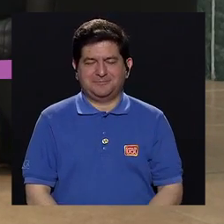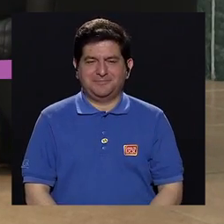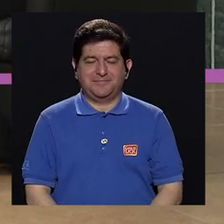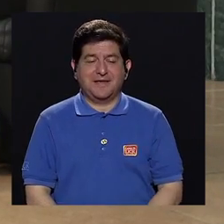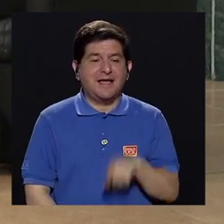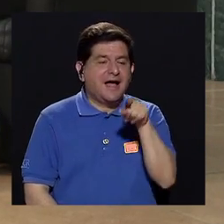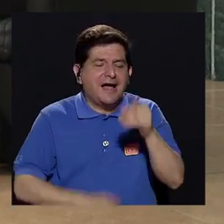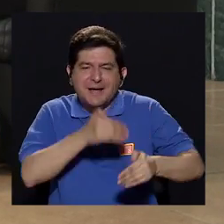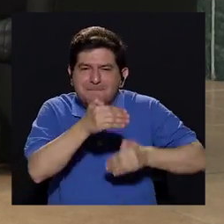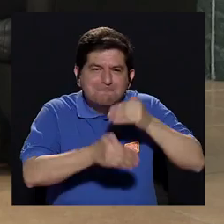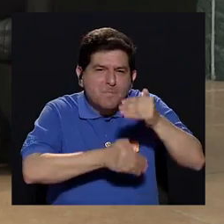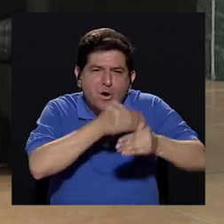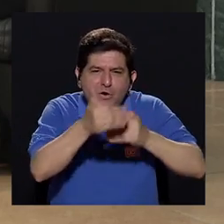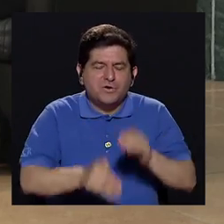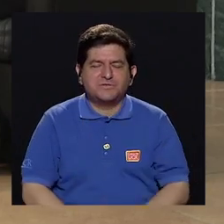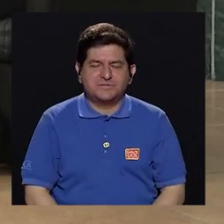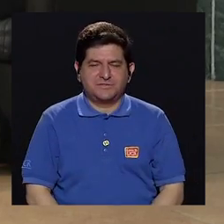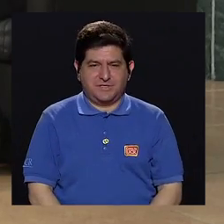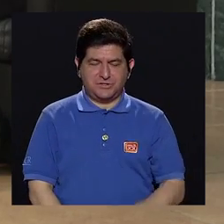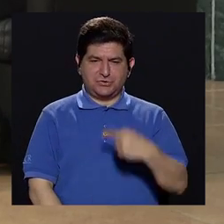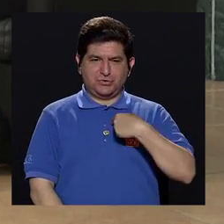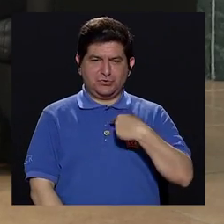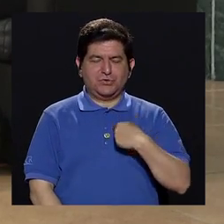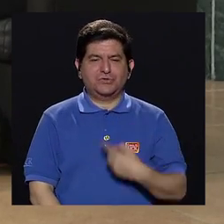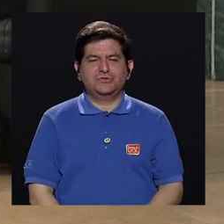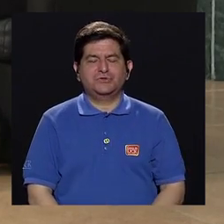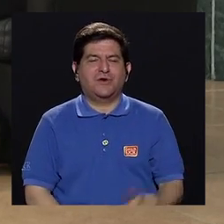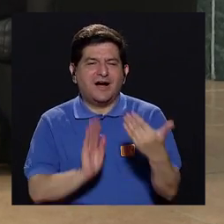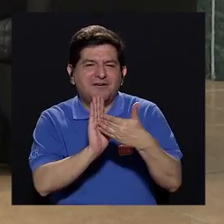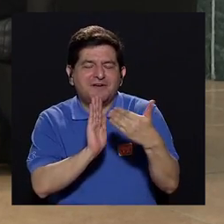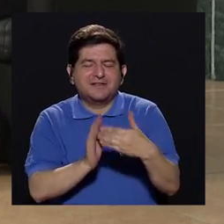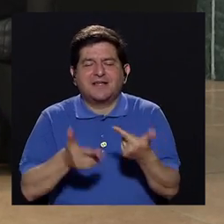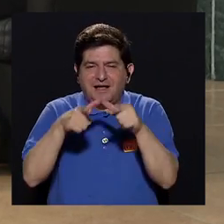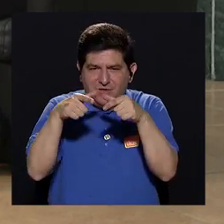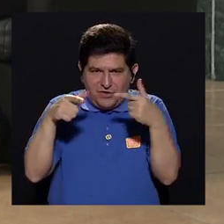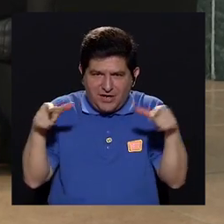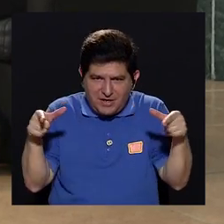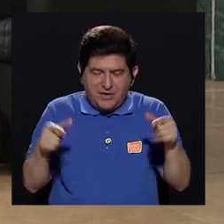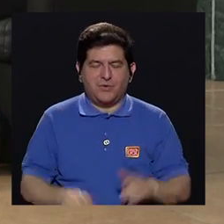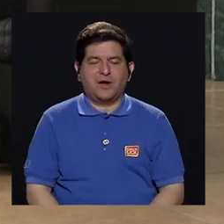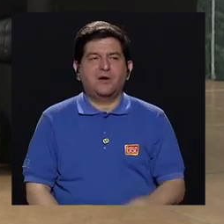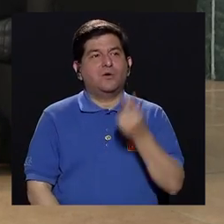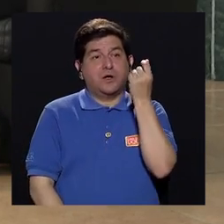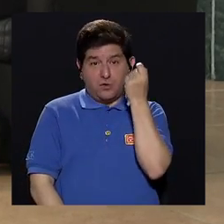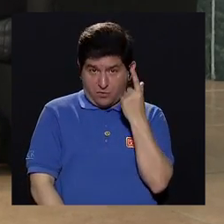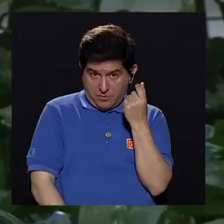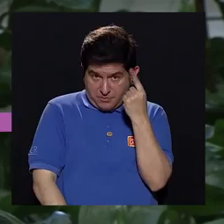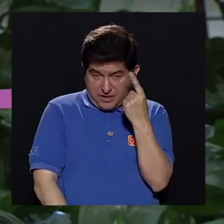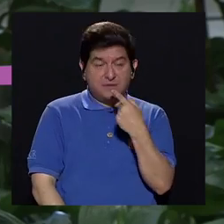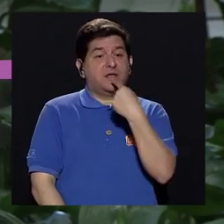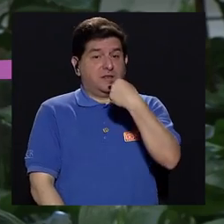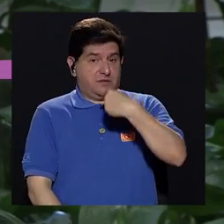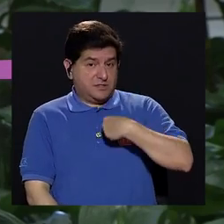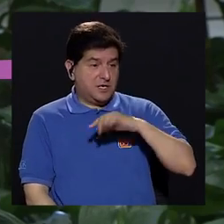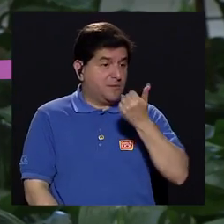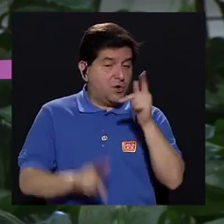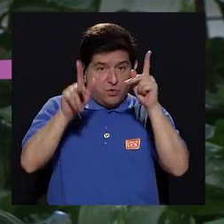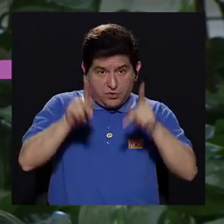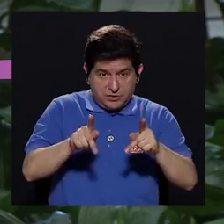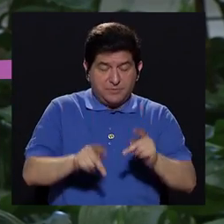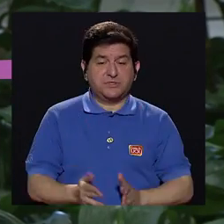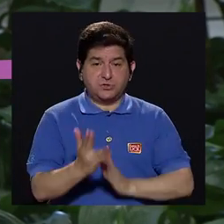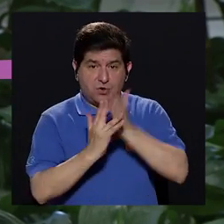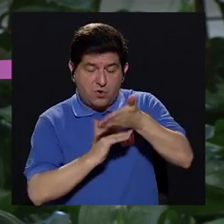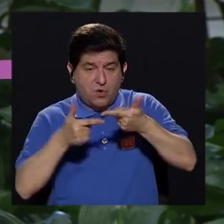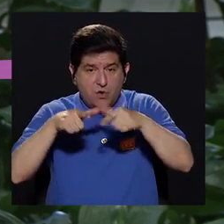afasia es ese proceso que resulta de que yo pierdo ya sea mi lenguaje, la capacidad de comprender lo que me están diciendo a